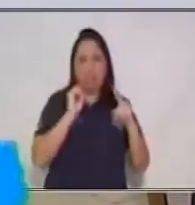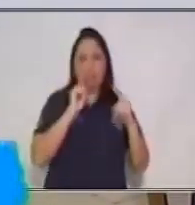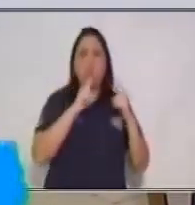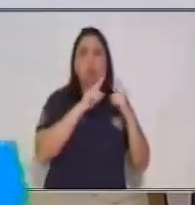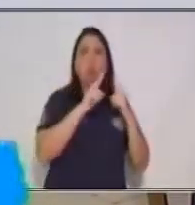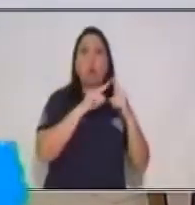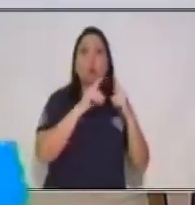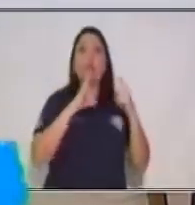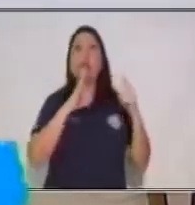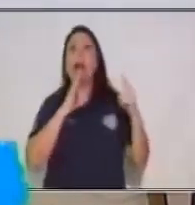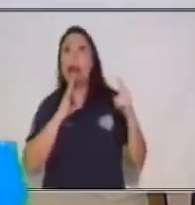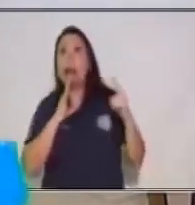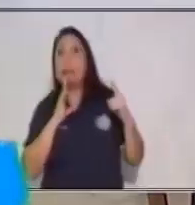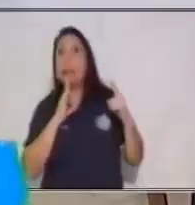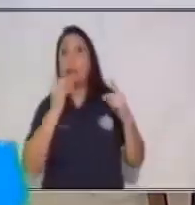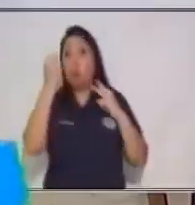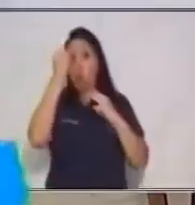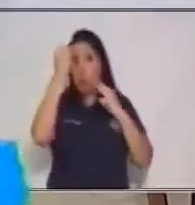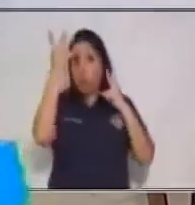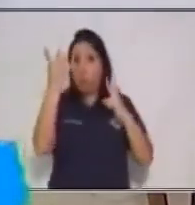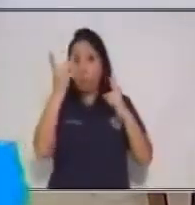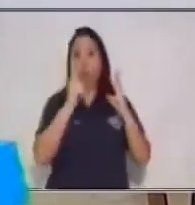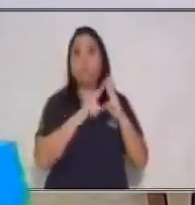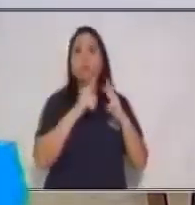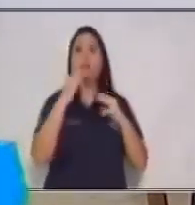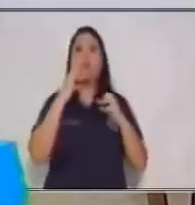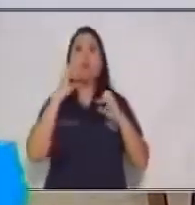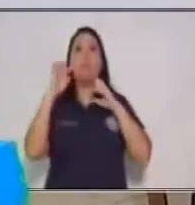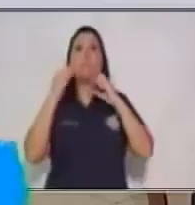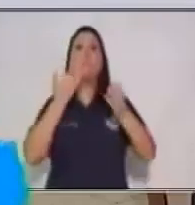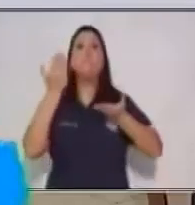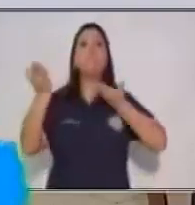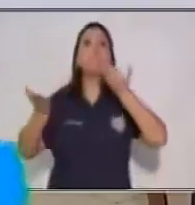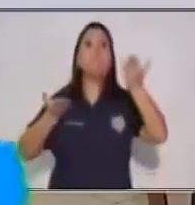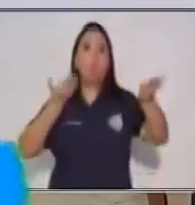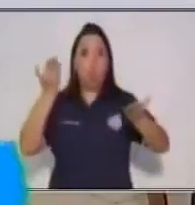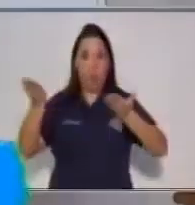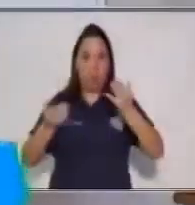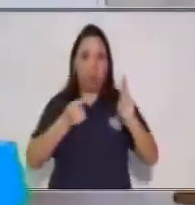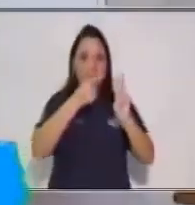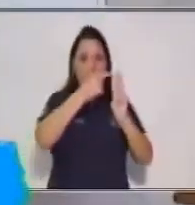texto expositivo o informativo y el texto poético. ¿Cuál crees tú que es?